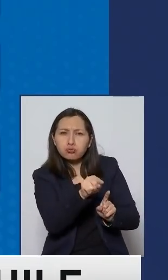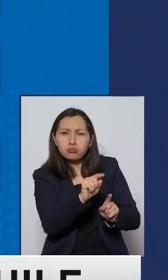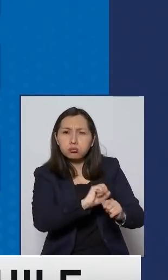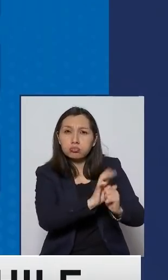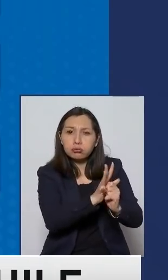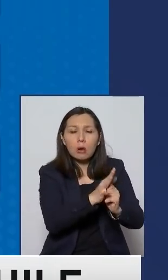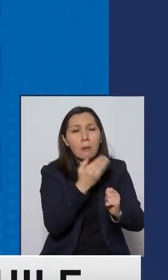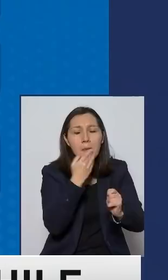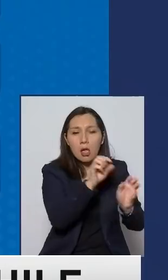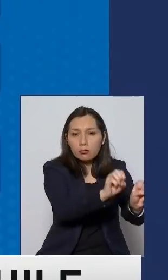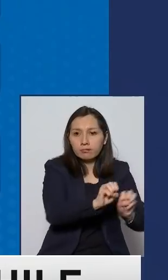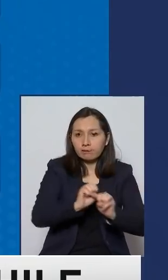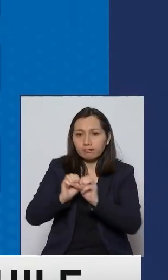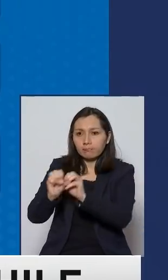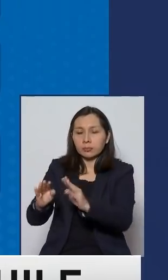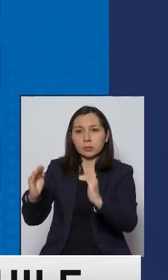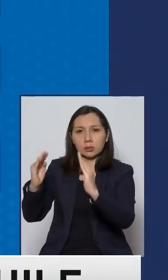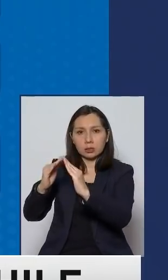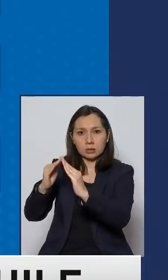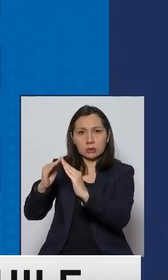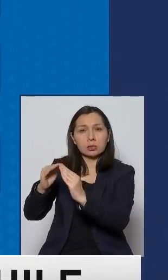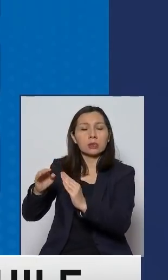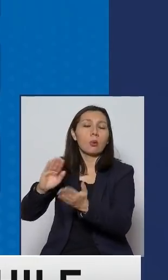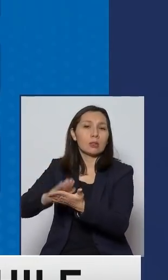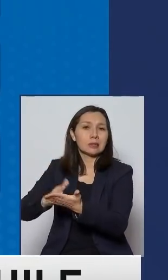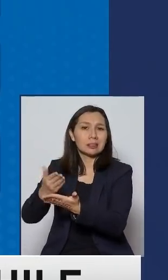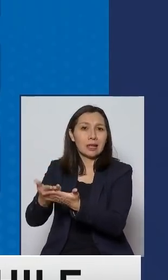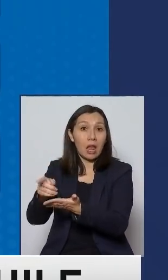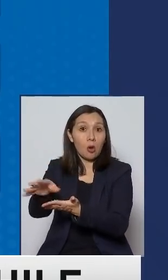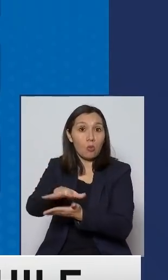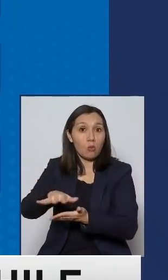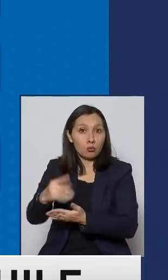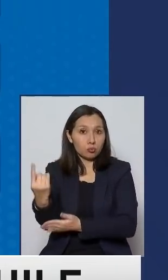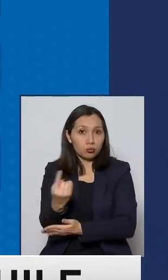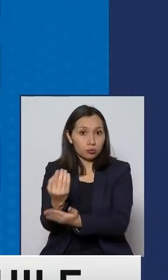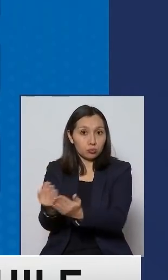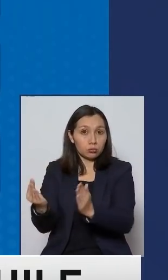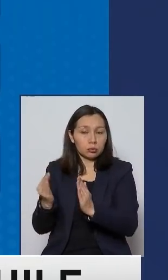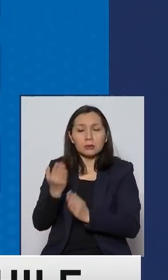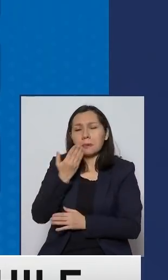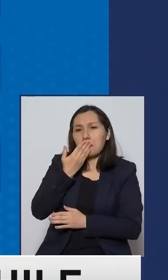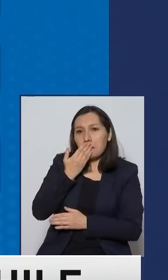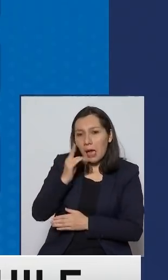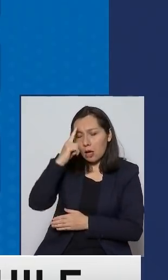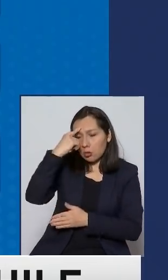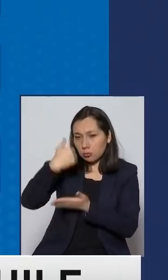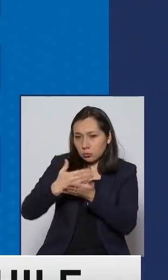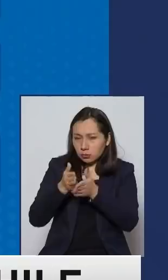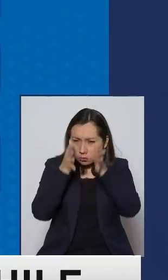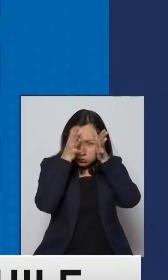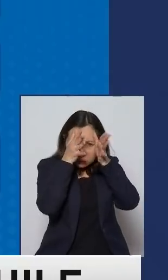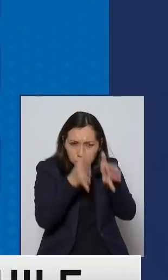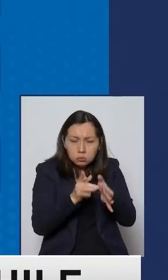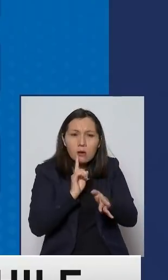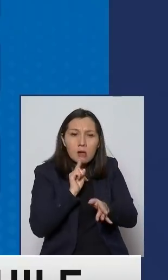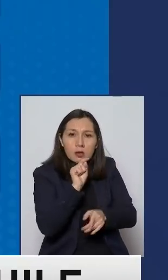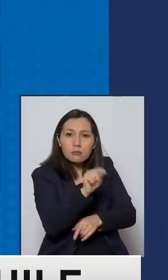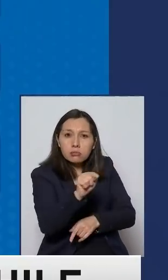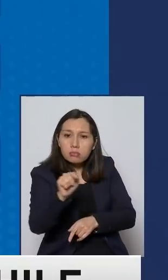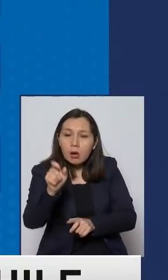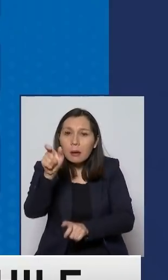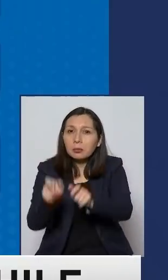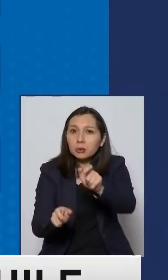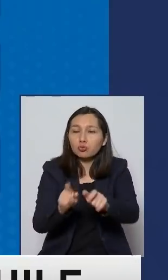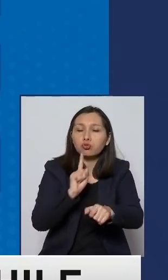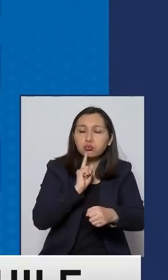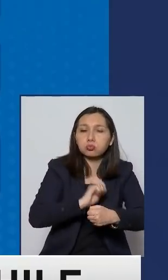llevarlos a unidades de aislamiento tener una estrategia mucho más focalizada insisto en los